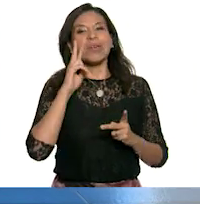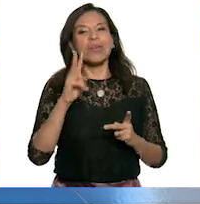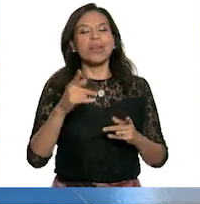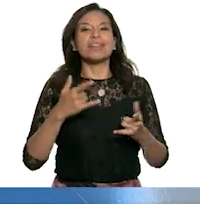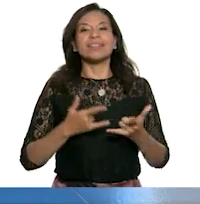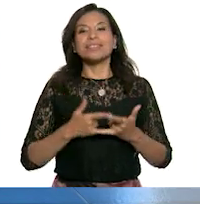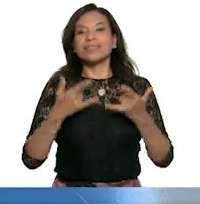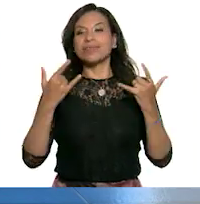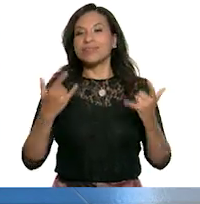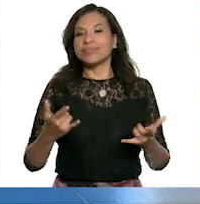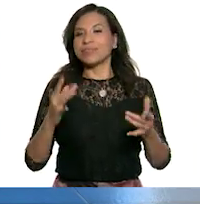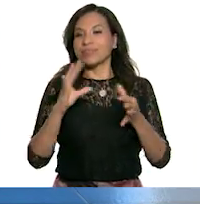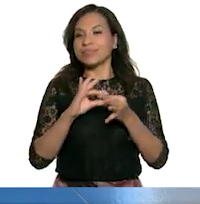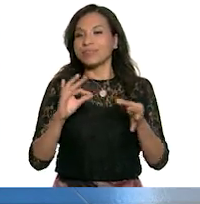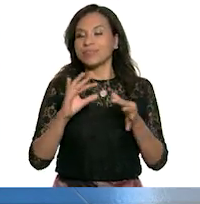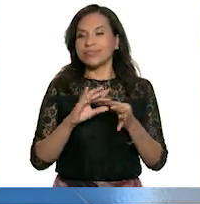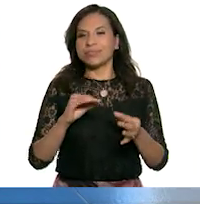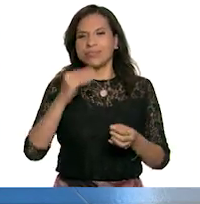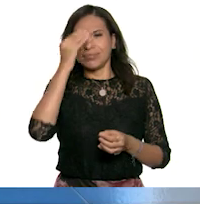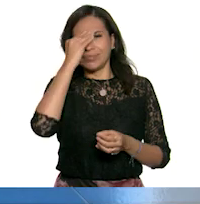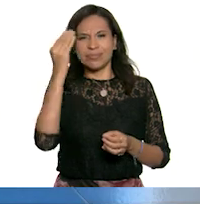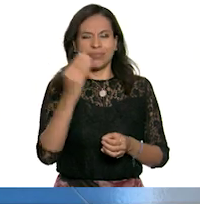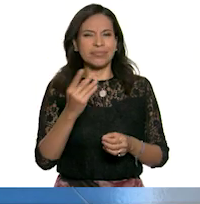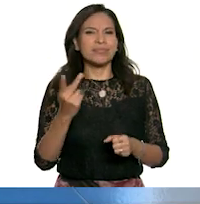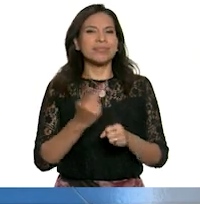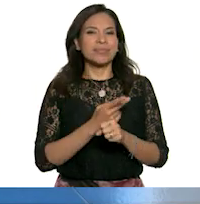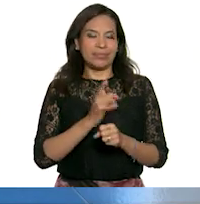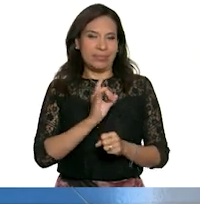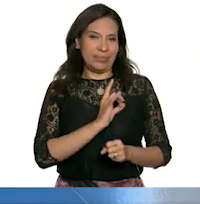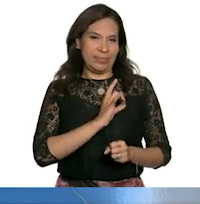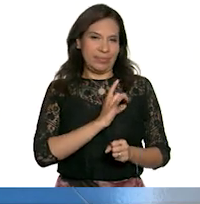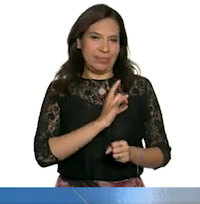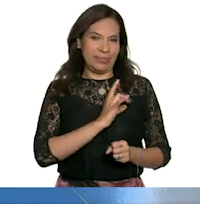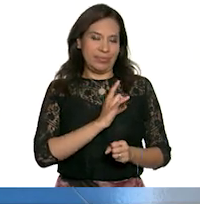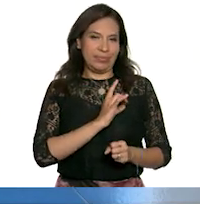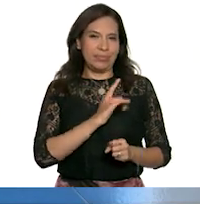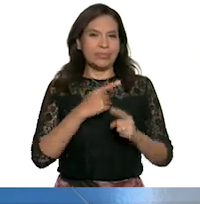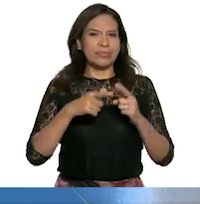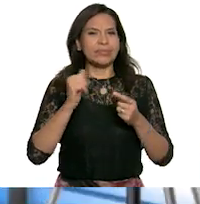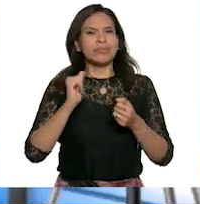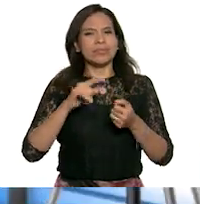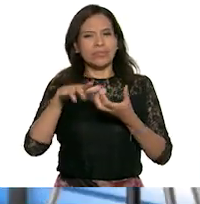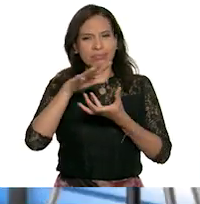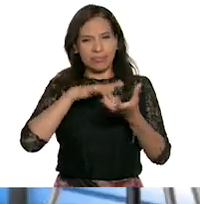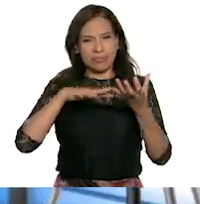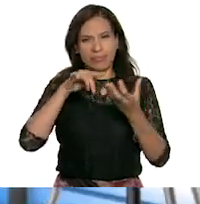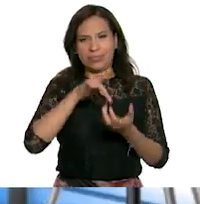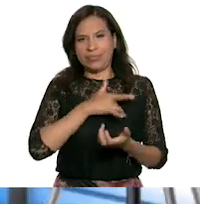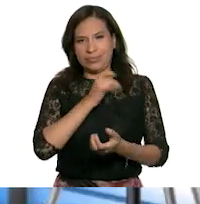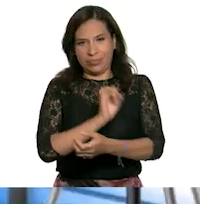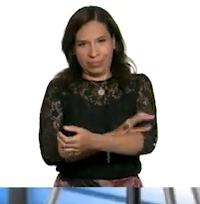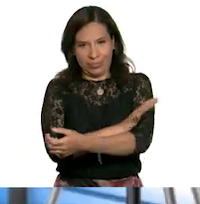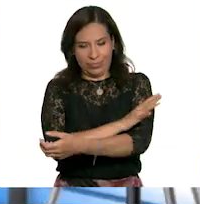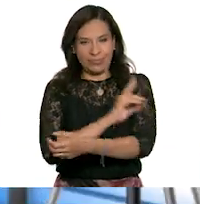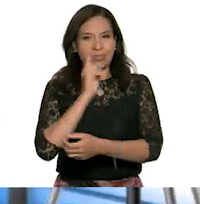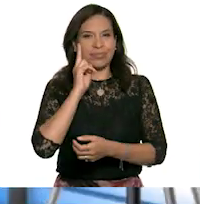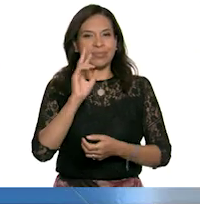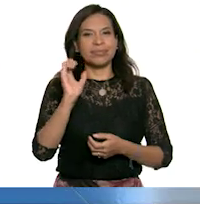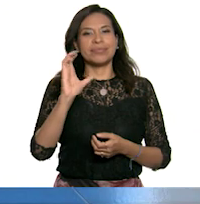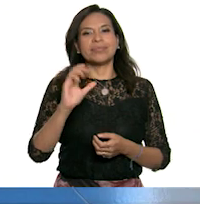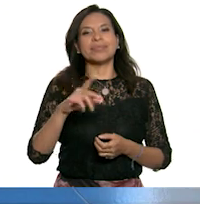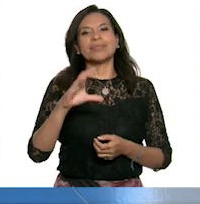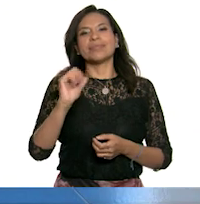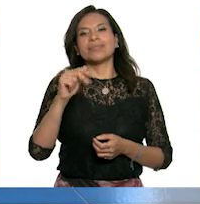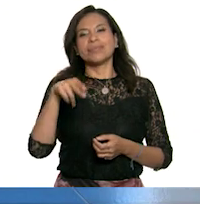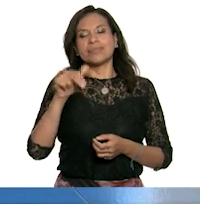ver una historia que nos habla de la tragedia, miedo y regulación de emociones. ¡Sí! Vamos con Cana, quien